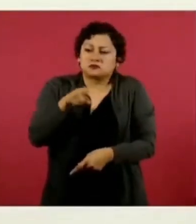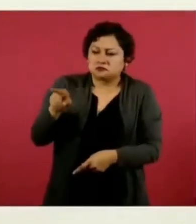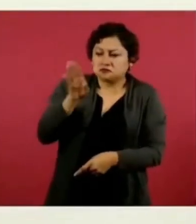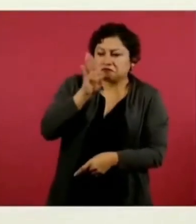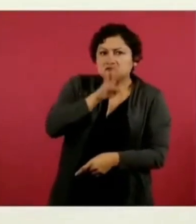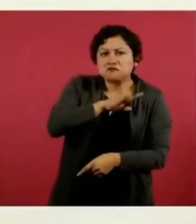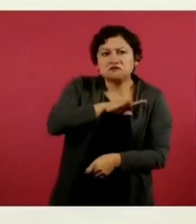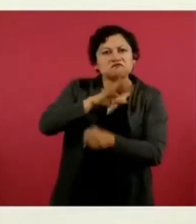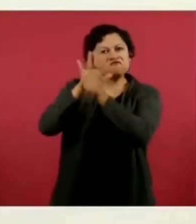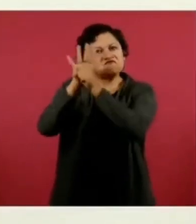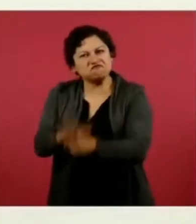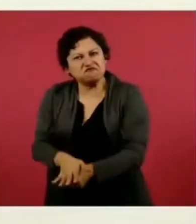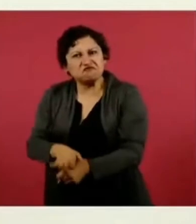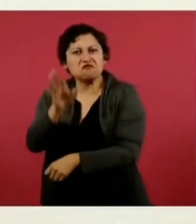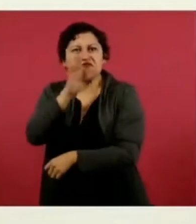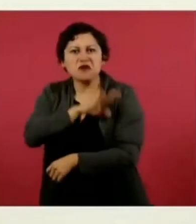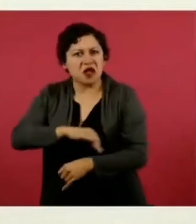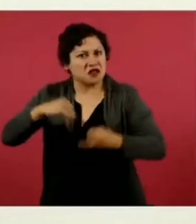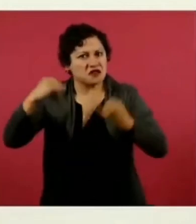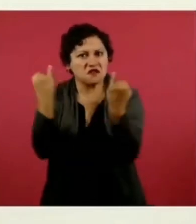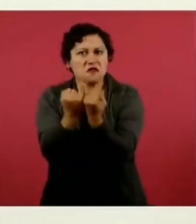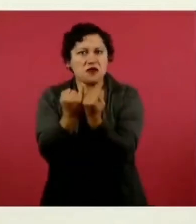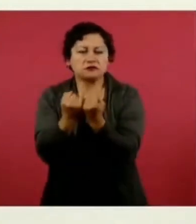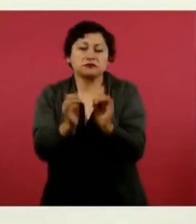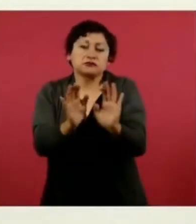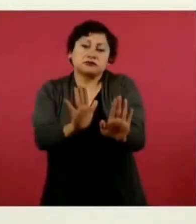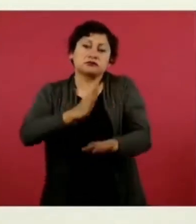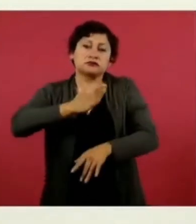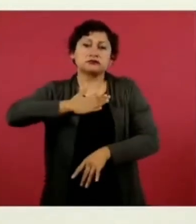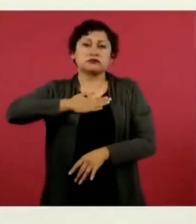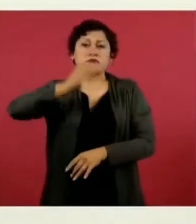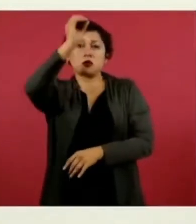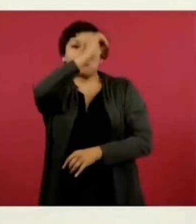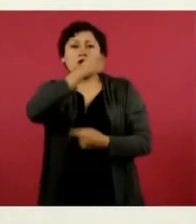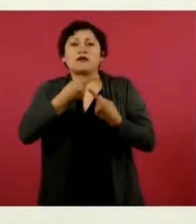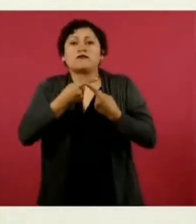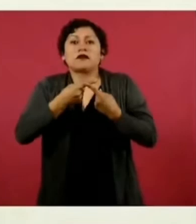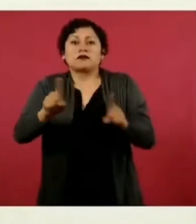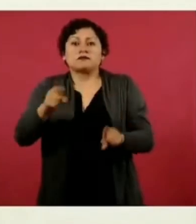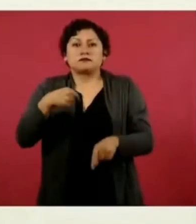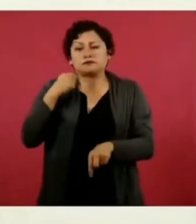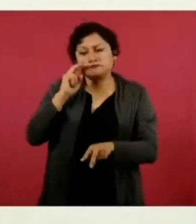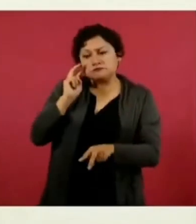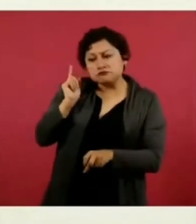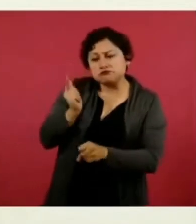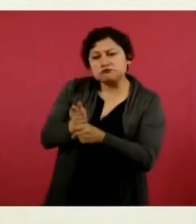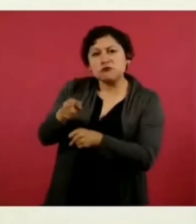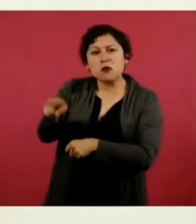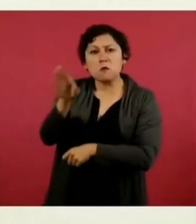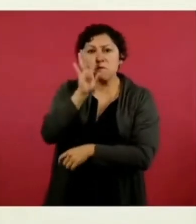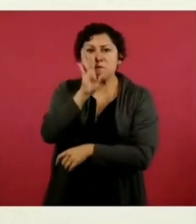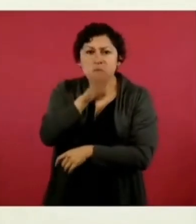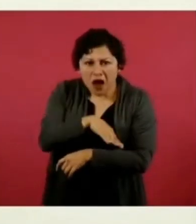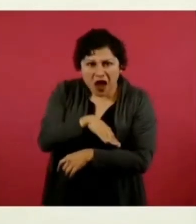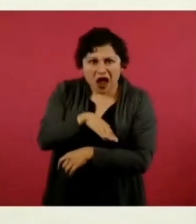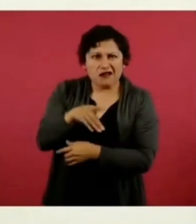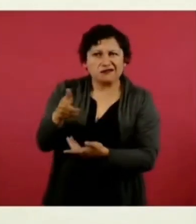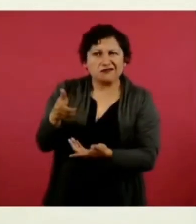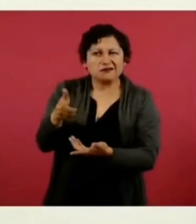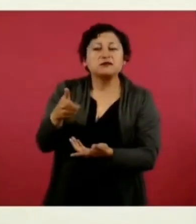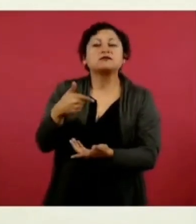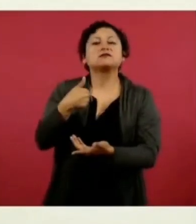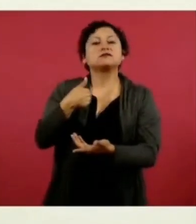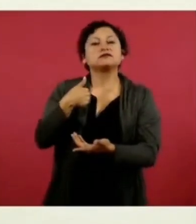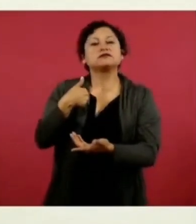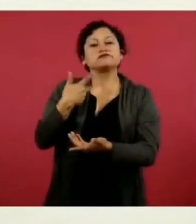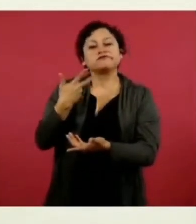Y yo sostengo que el mal hay que enfrentarlo haciendo el bien y que no basta con